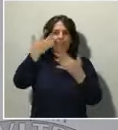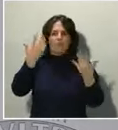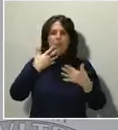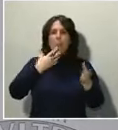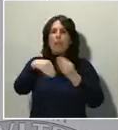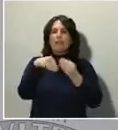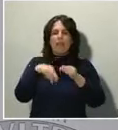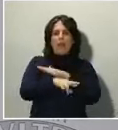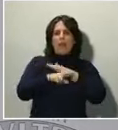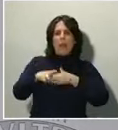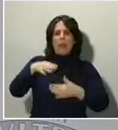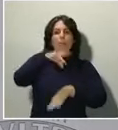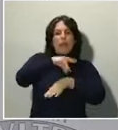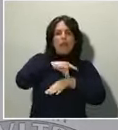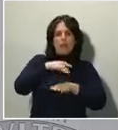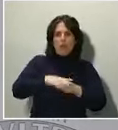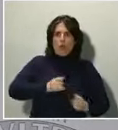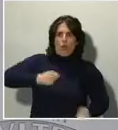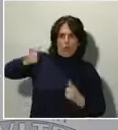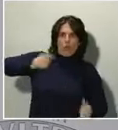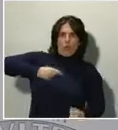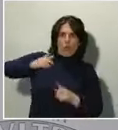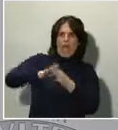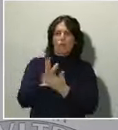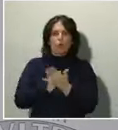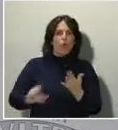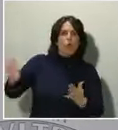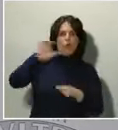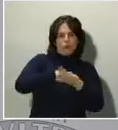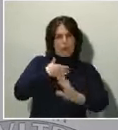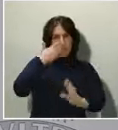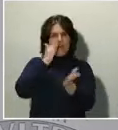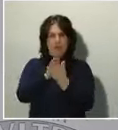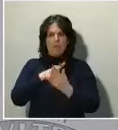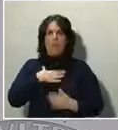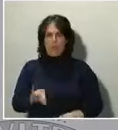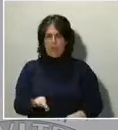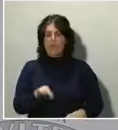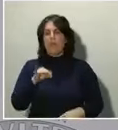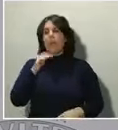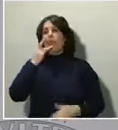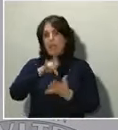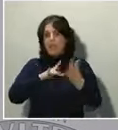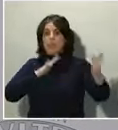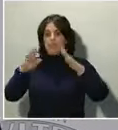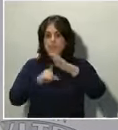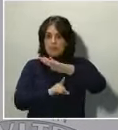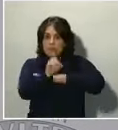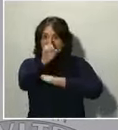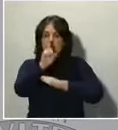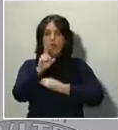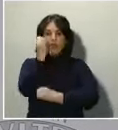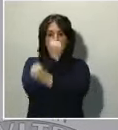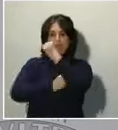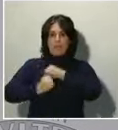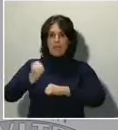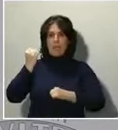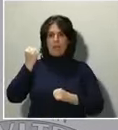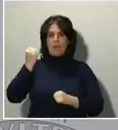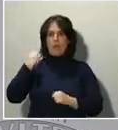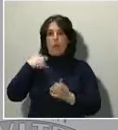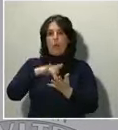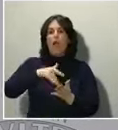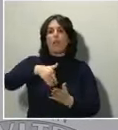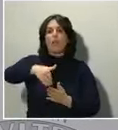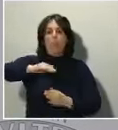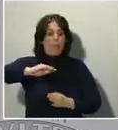hacer frente a esta pandemia, y sin duda alguna, en el momento de la recuperación económica, cuando pase esta pandemia, porque pasará y pasará antes, cuando